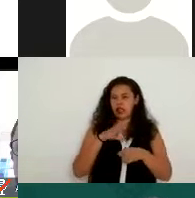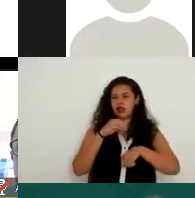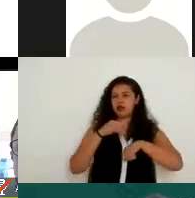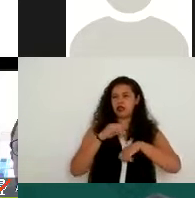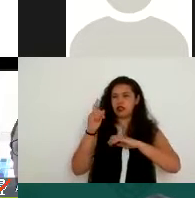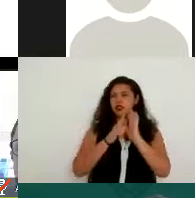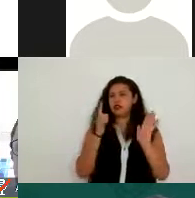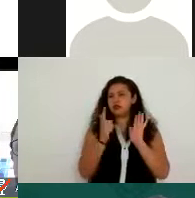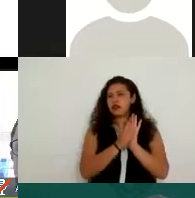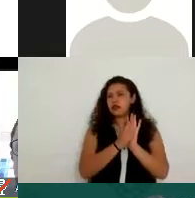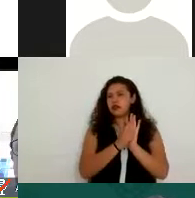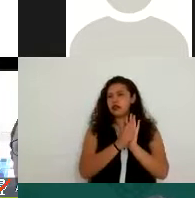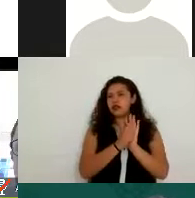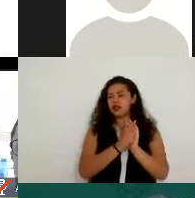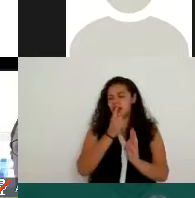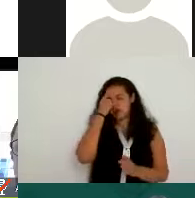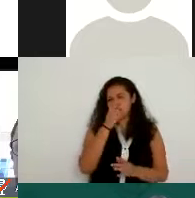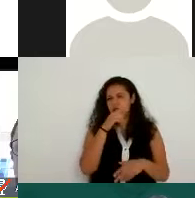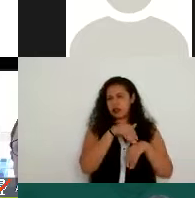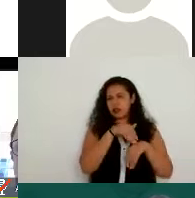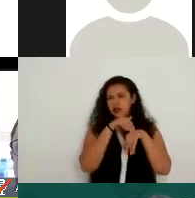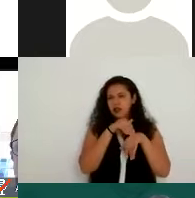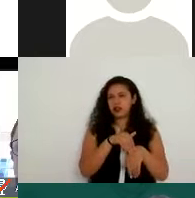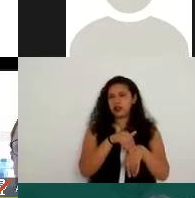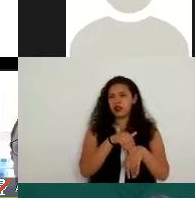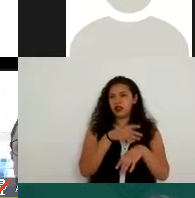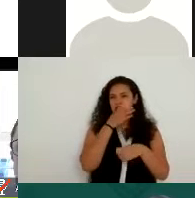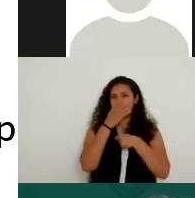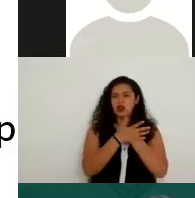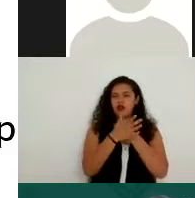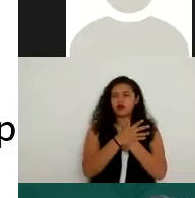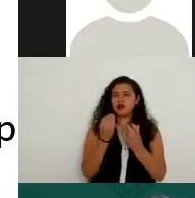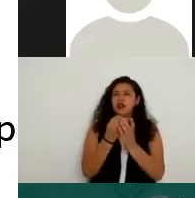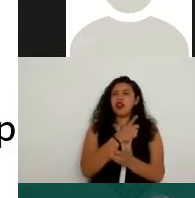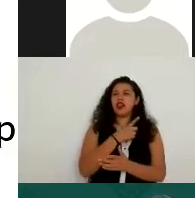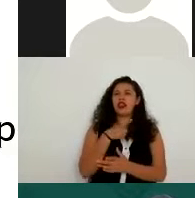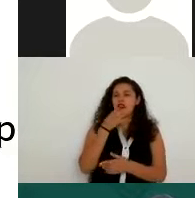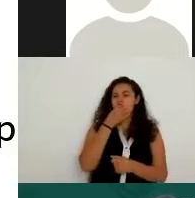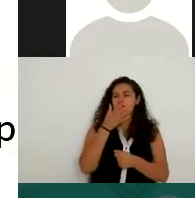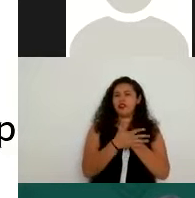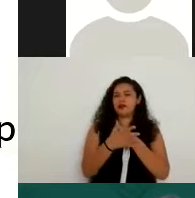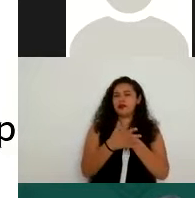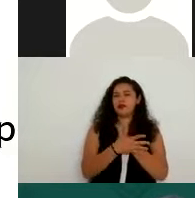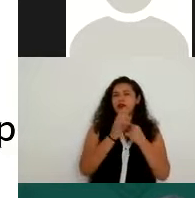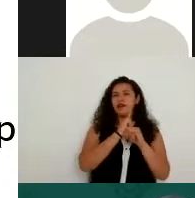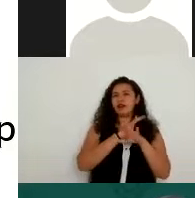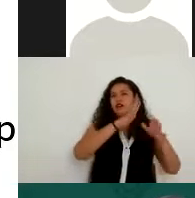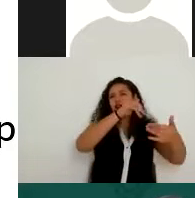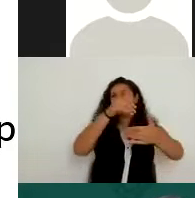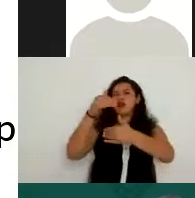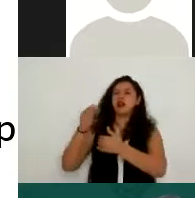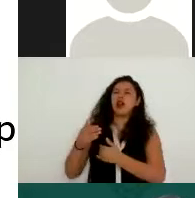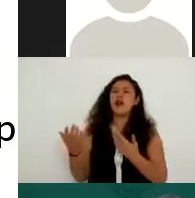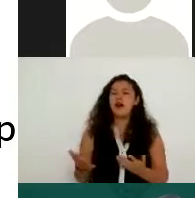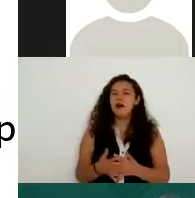En tu aviso de privacidad debes de señalar qué datos personales están recabando, pero hemos encontrado